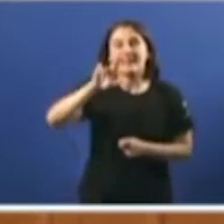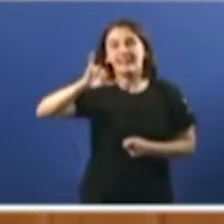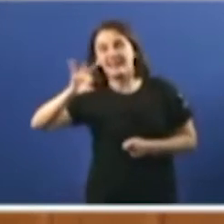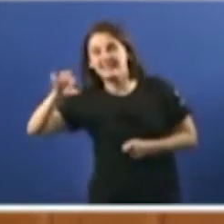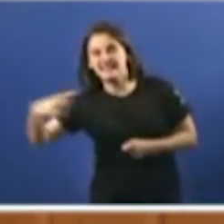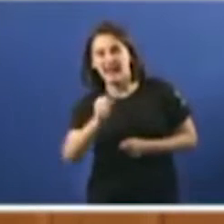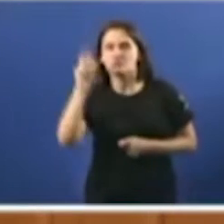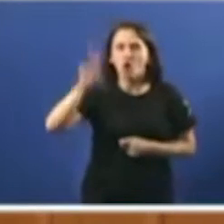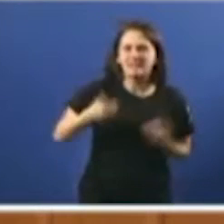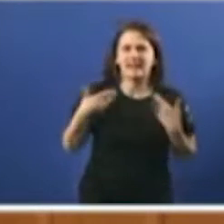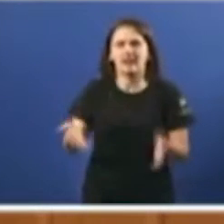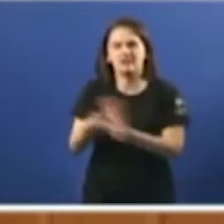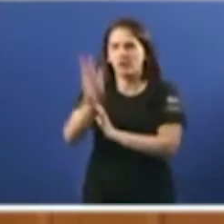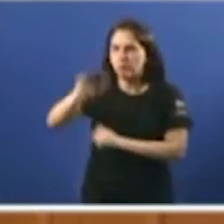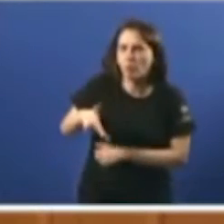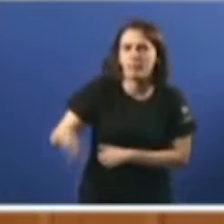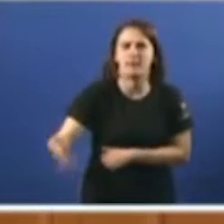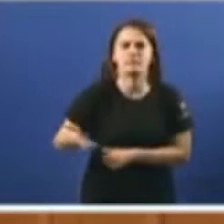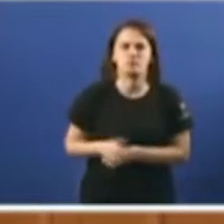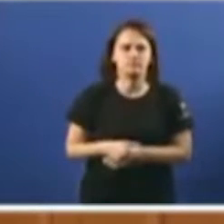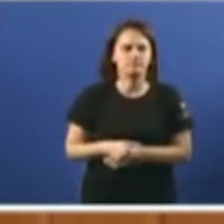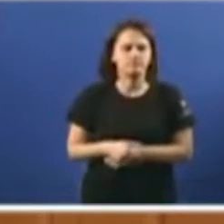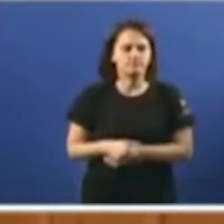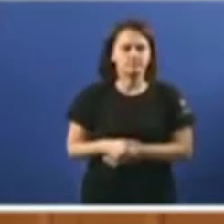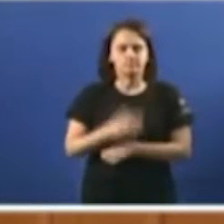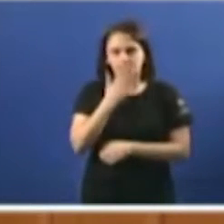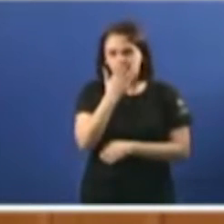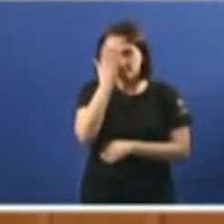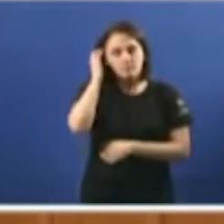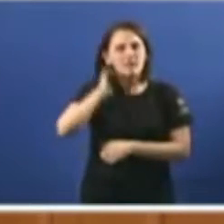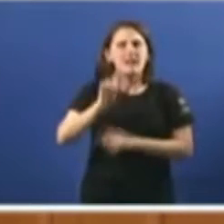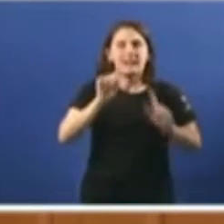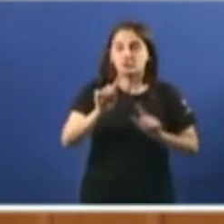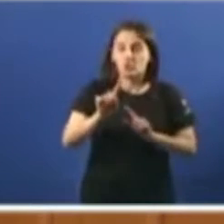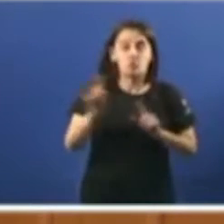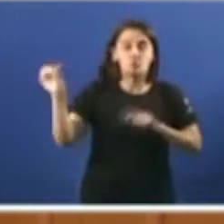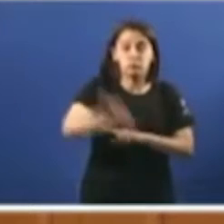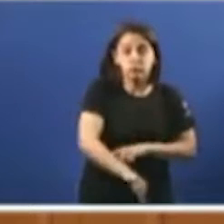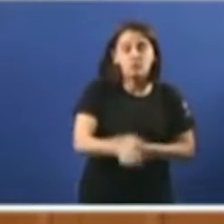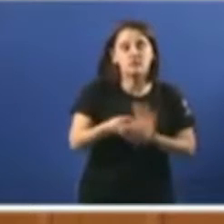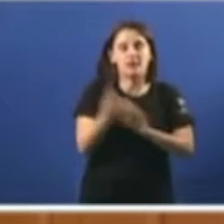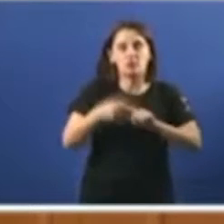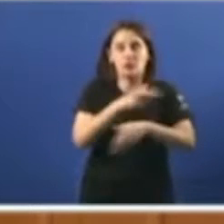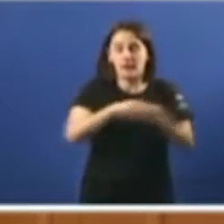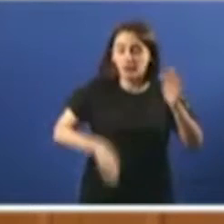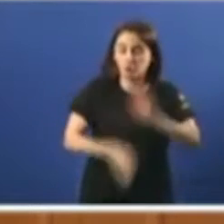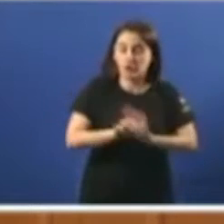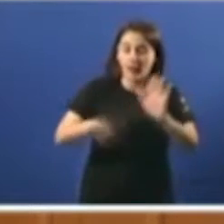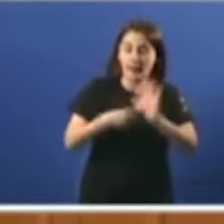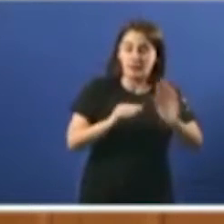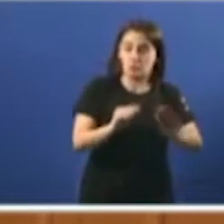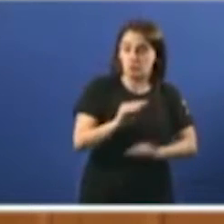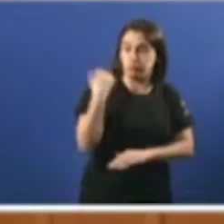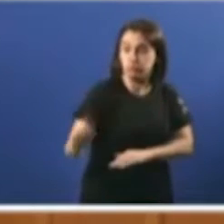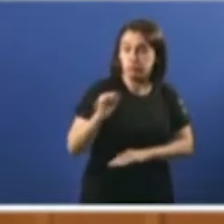non se xa unha esmola se non se xa un verdadeiro dereito. Unha non aprobación que supón que a Xunta continúa incumplindo a súa propia lei dende